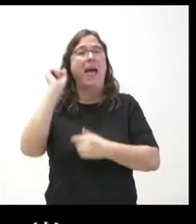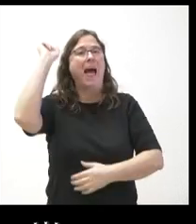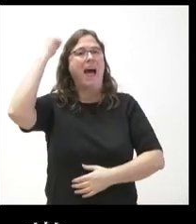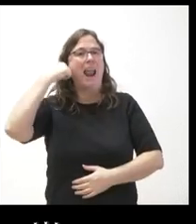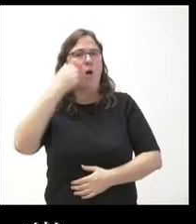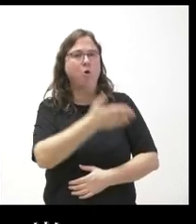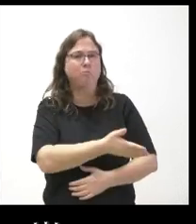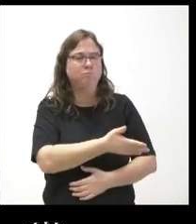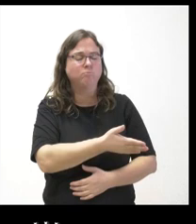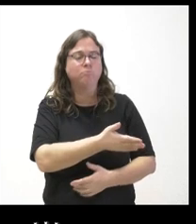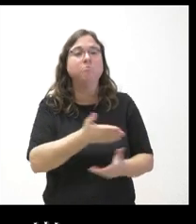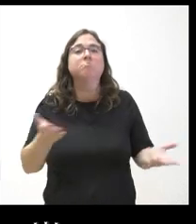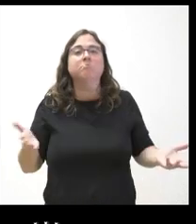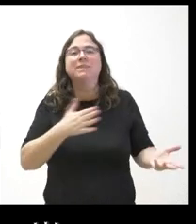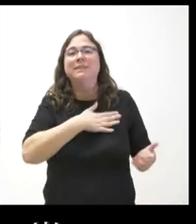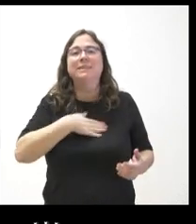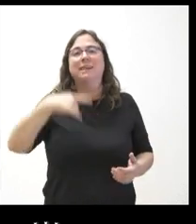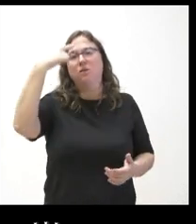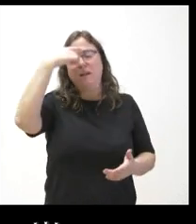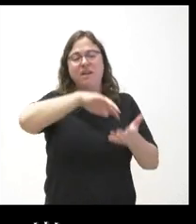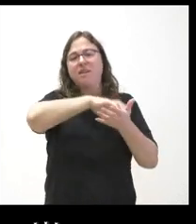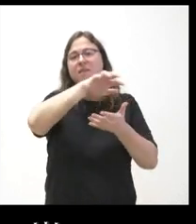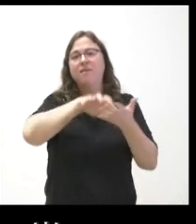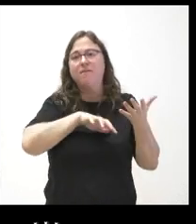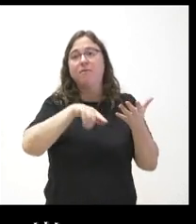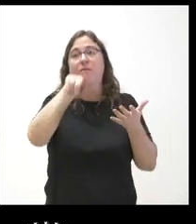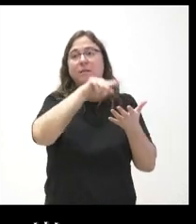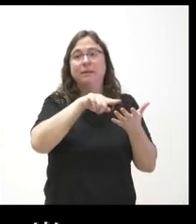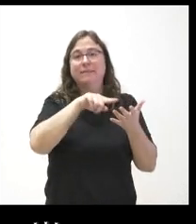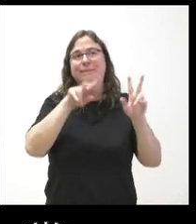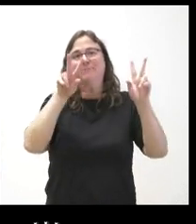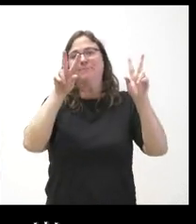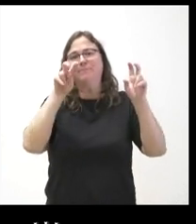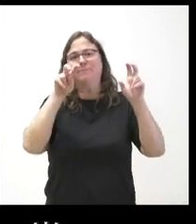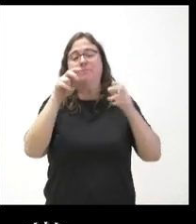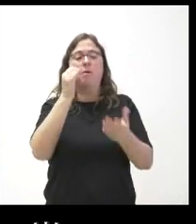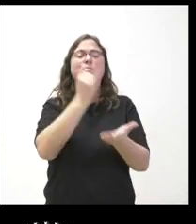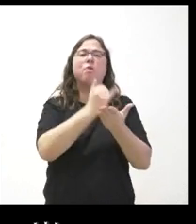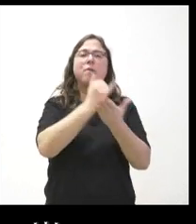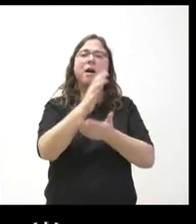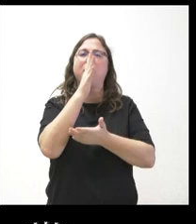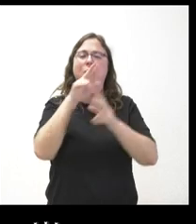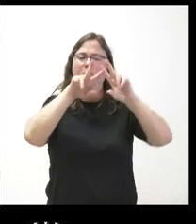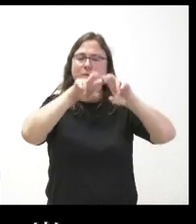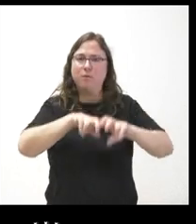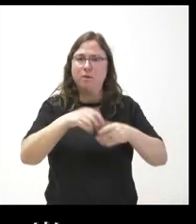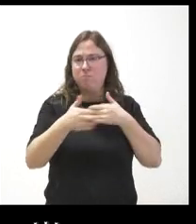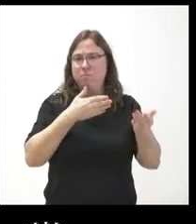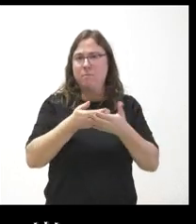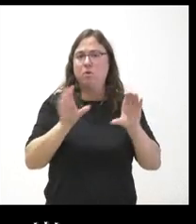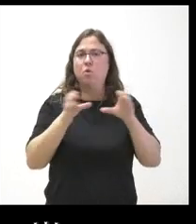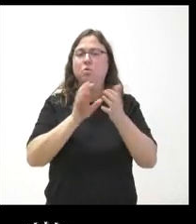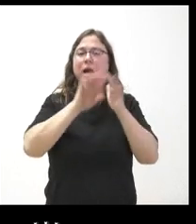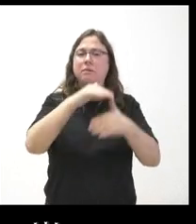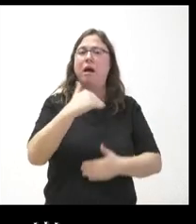entonces yo quería saber en qué punto están esas catas de agua que hizo la Junta de Castilla y León